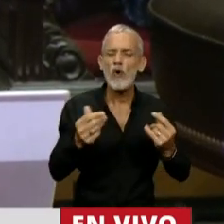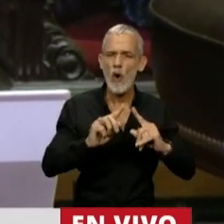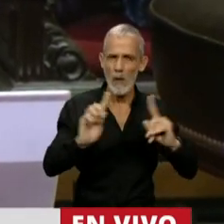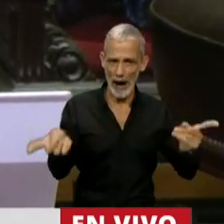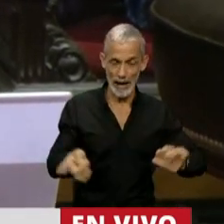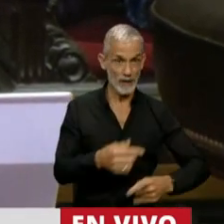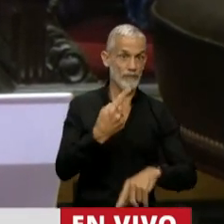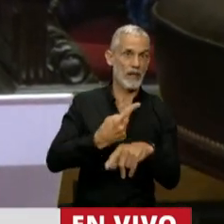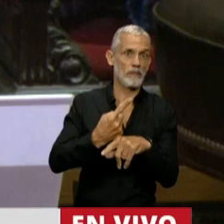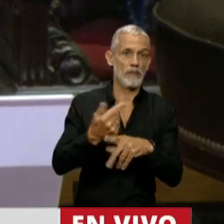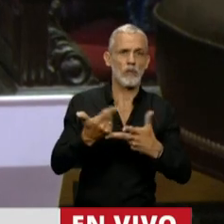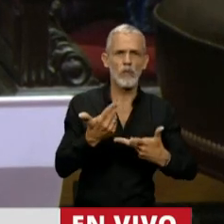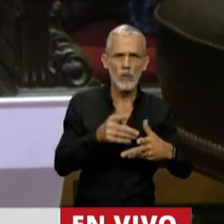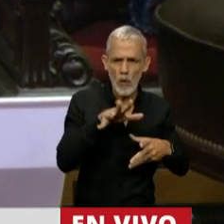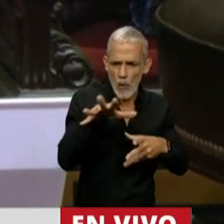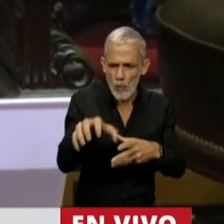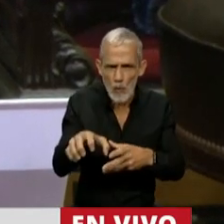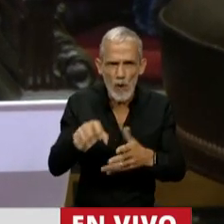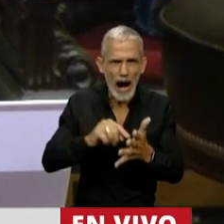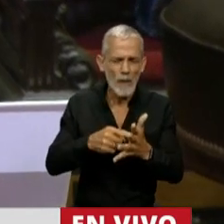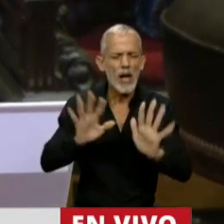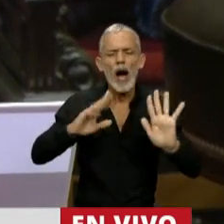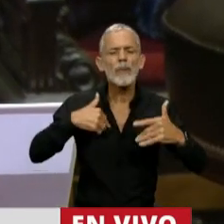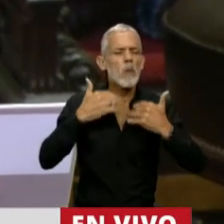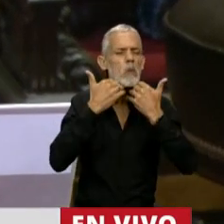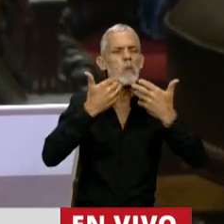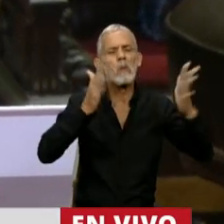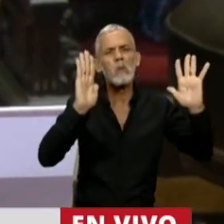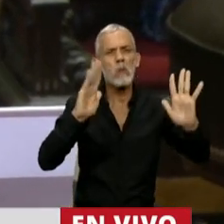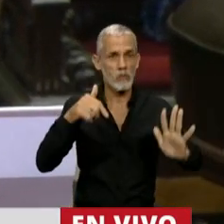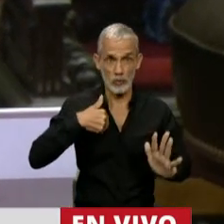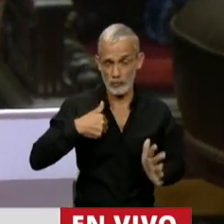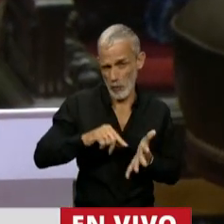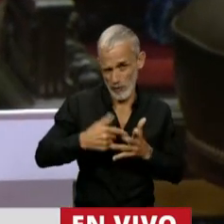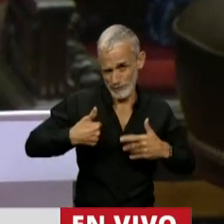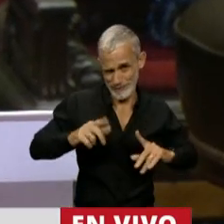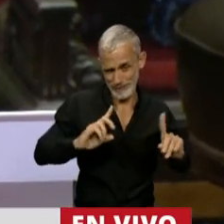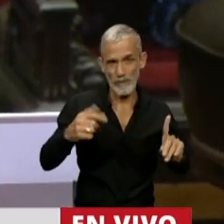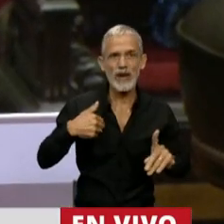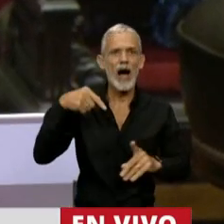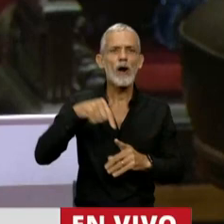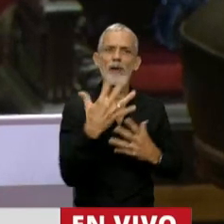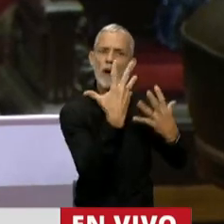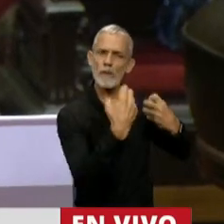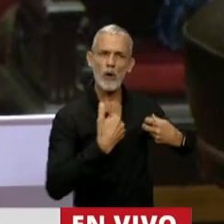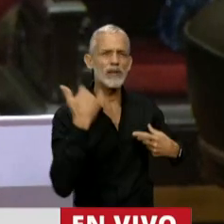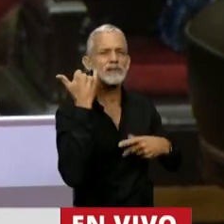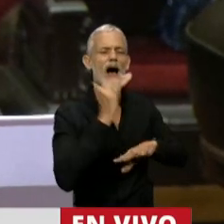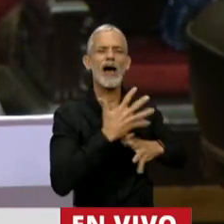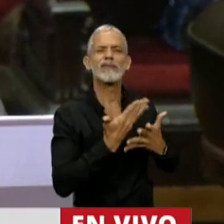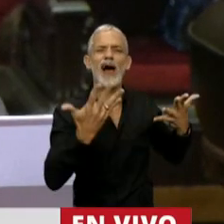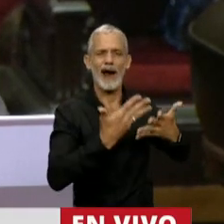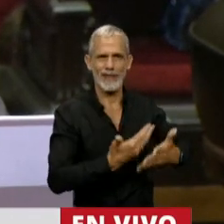Primero vinieron por la capital, pero a mí no me importó, porque no era porteño, ahora vienen por mí, pero ya es tarde.